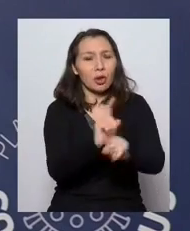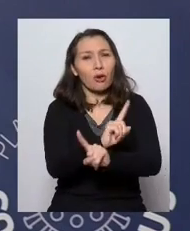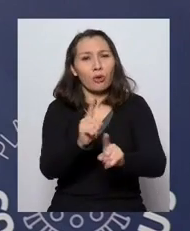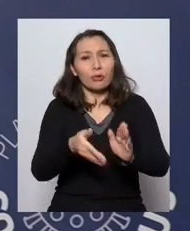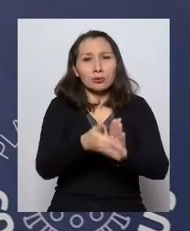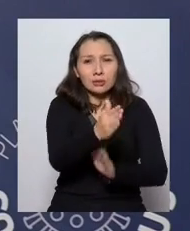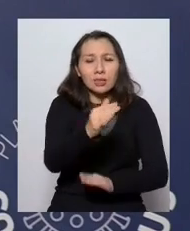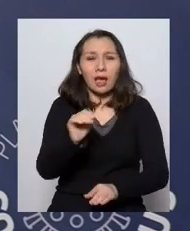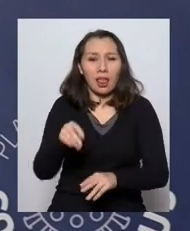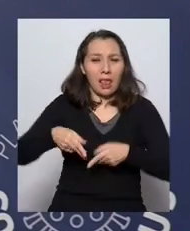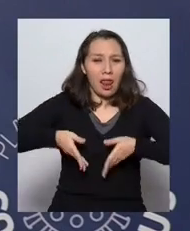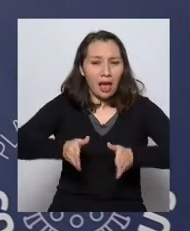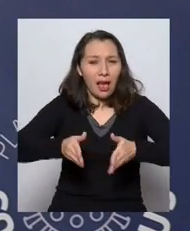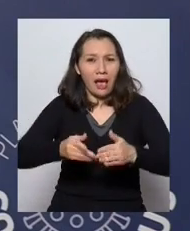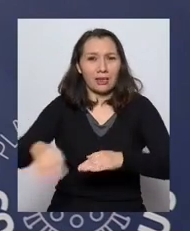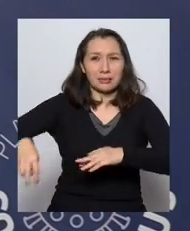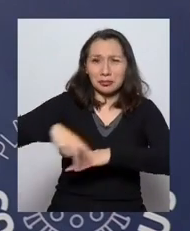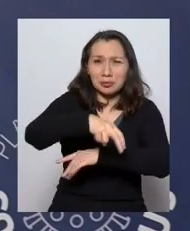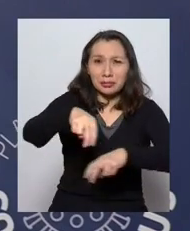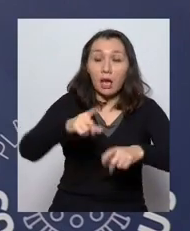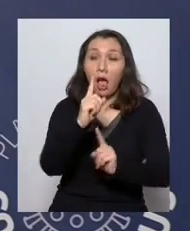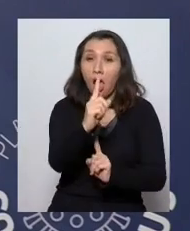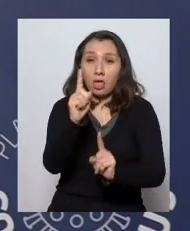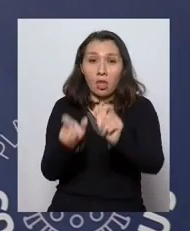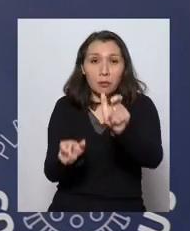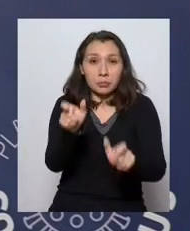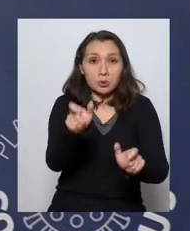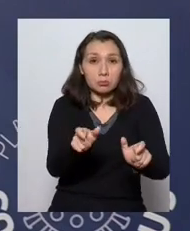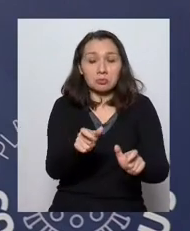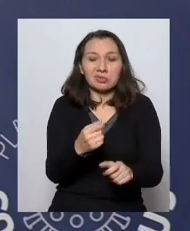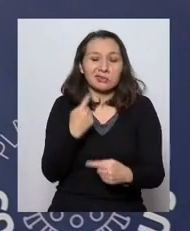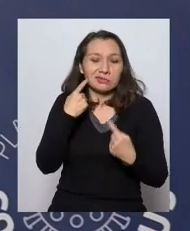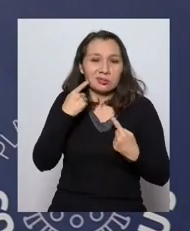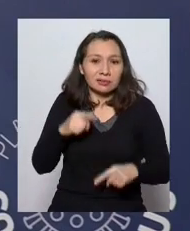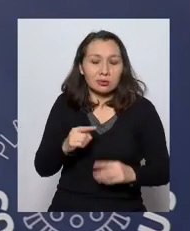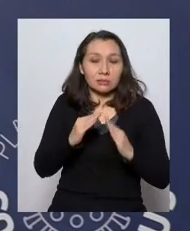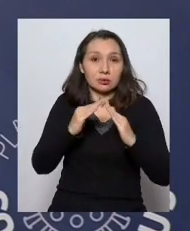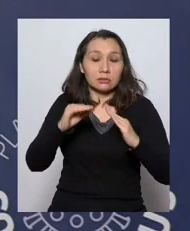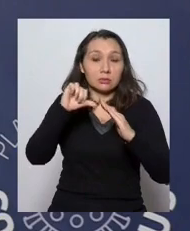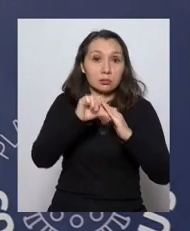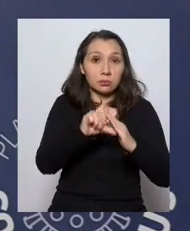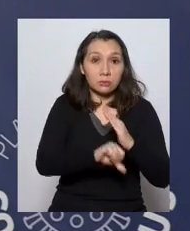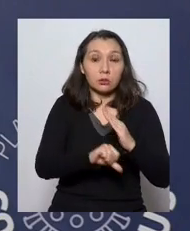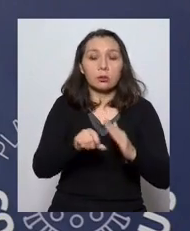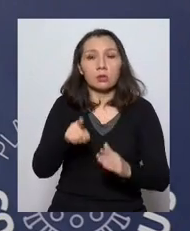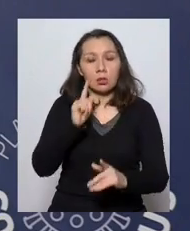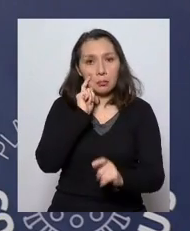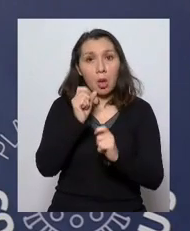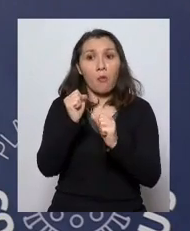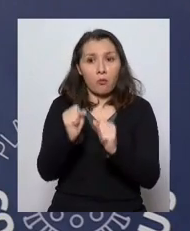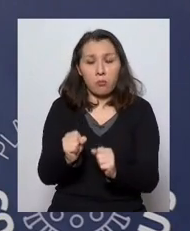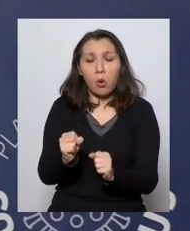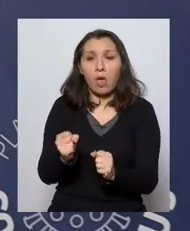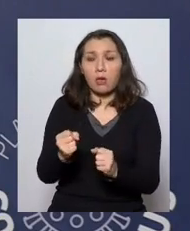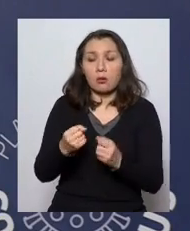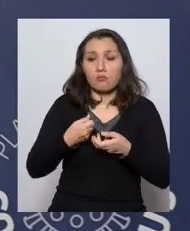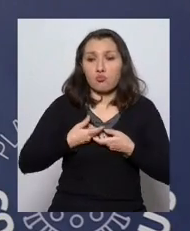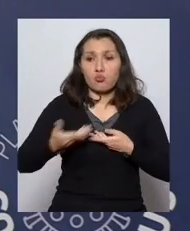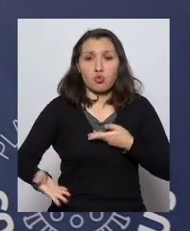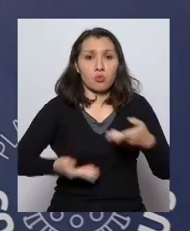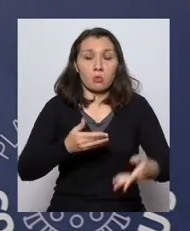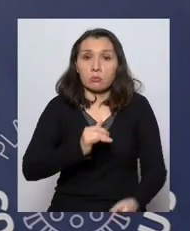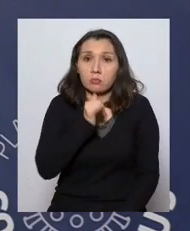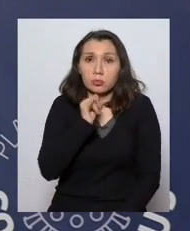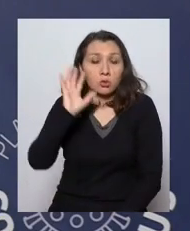circulen en la calle cada una de las personas que rompe la cuarentena tiene el riesgo de contagiar a otros porque no